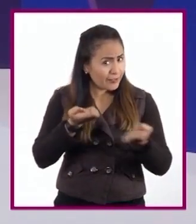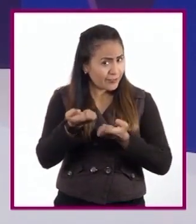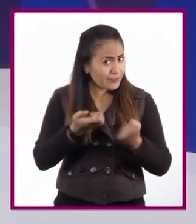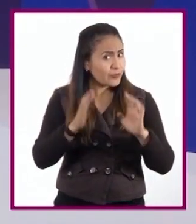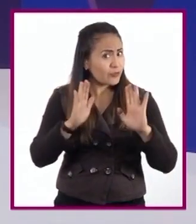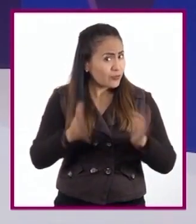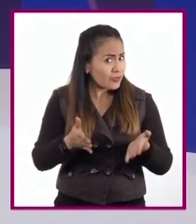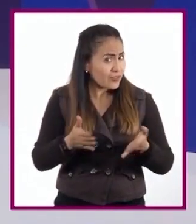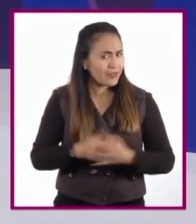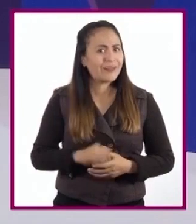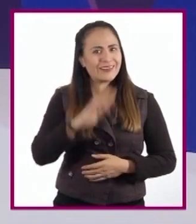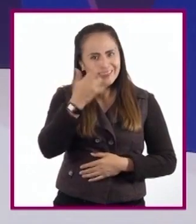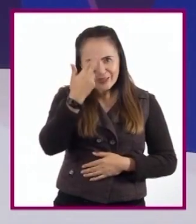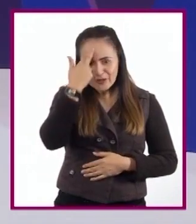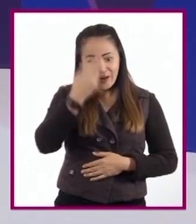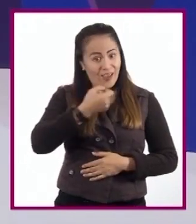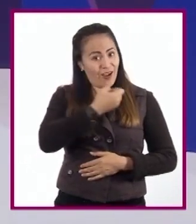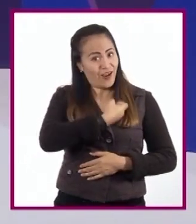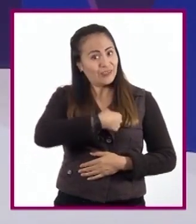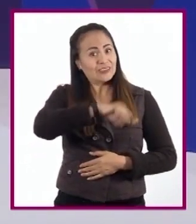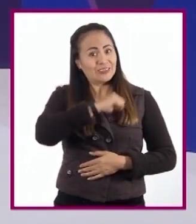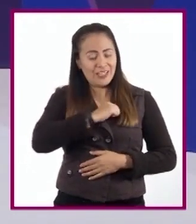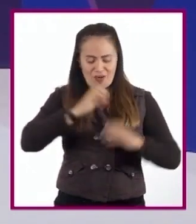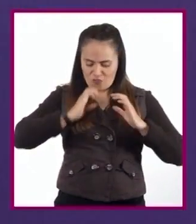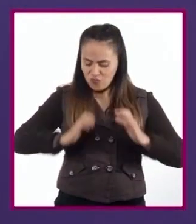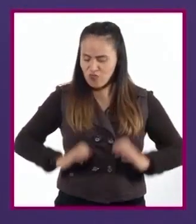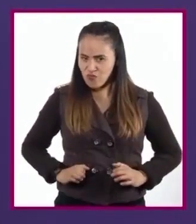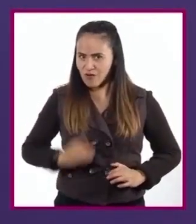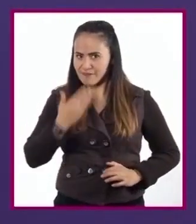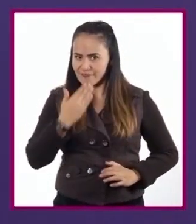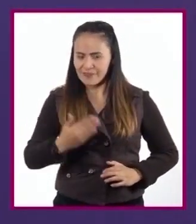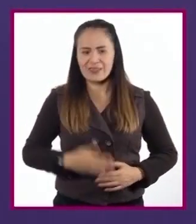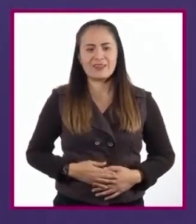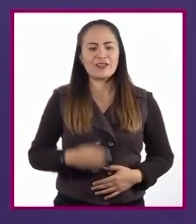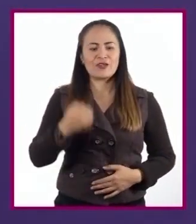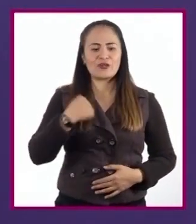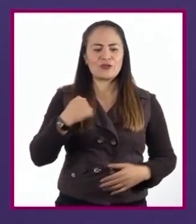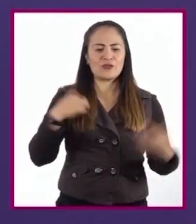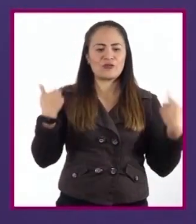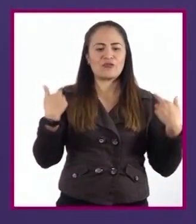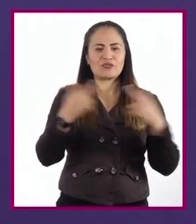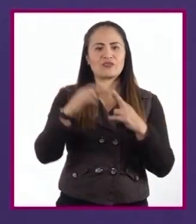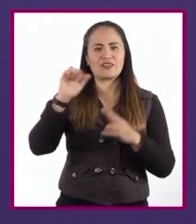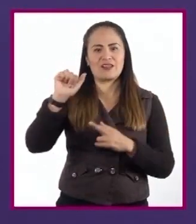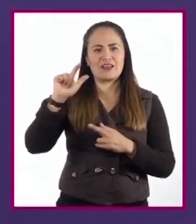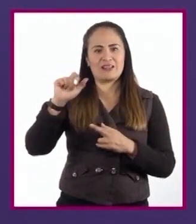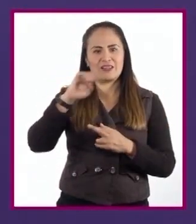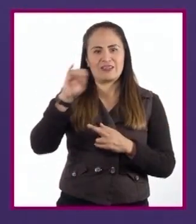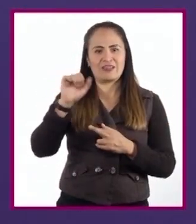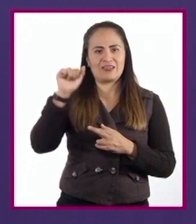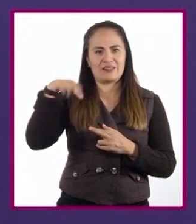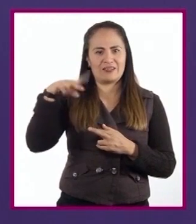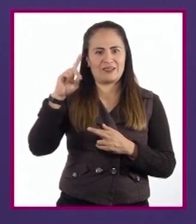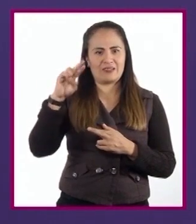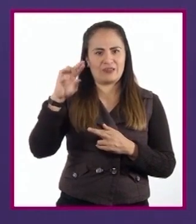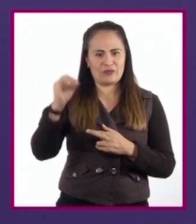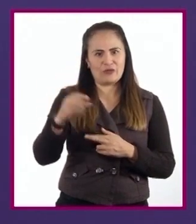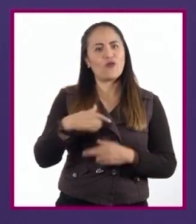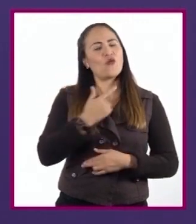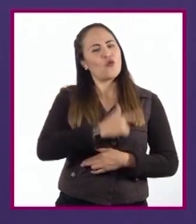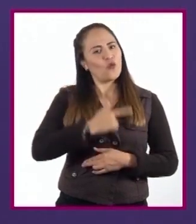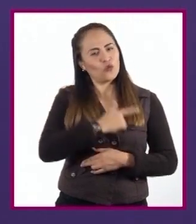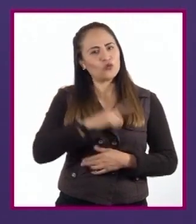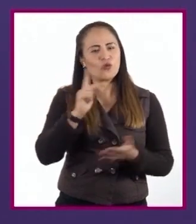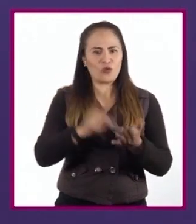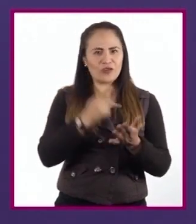¡Hay que mantener sano el cuerpo! Yo soy el profesor Alejandro Pérez. Es un gusto encontrarnos en una